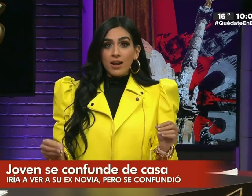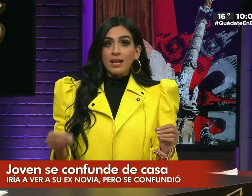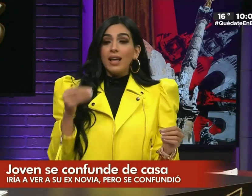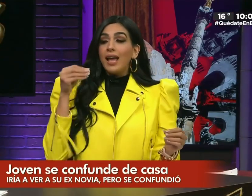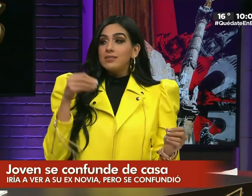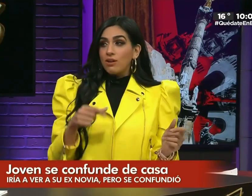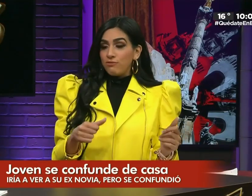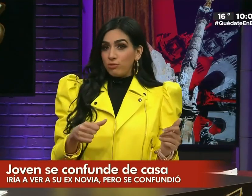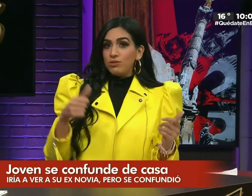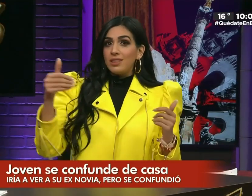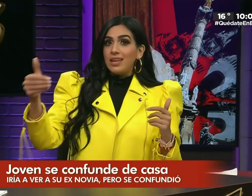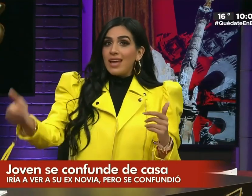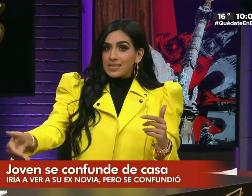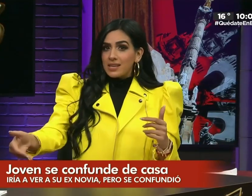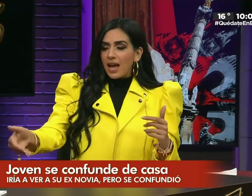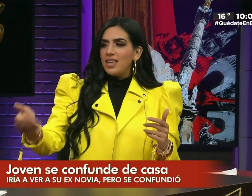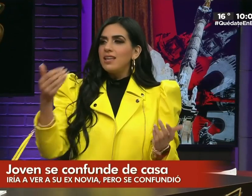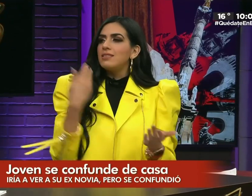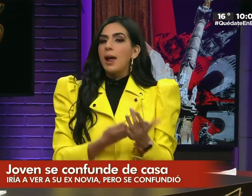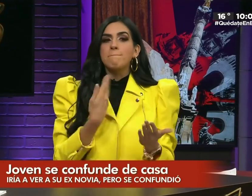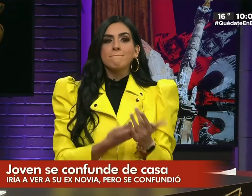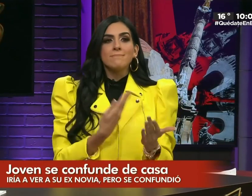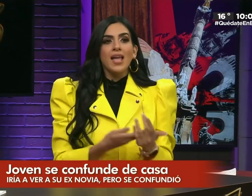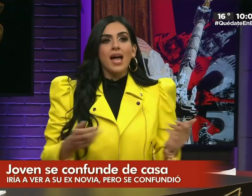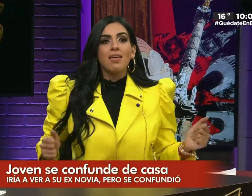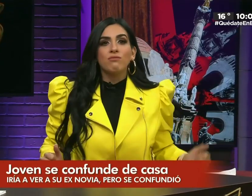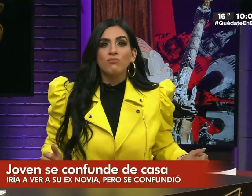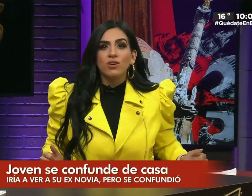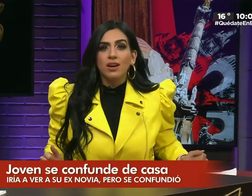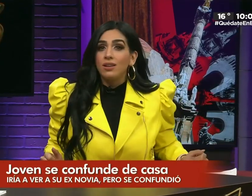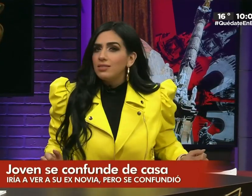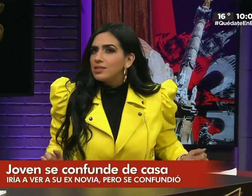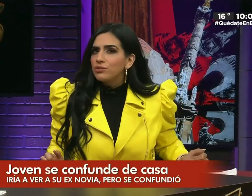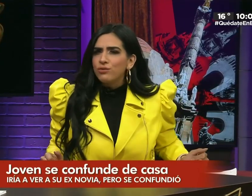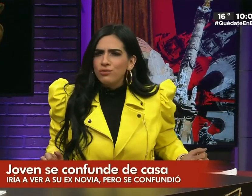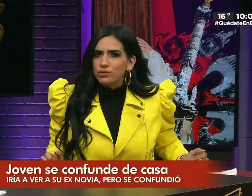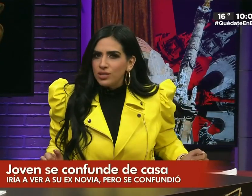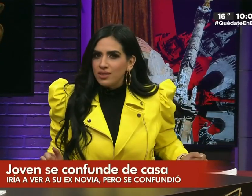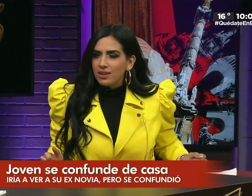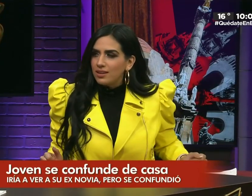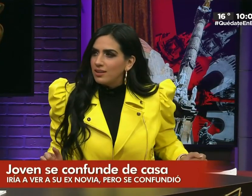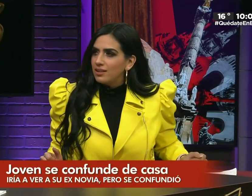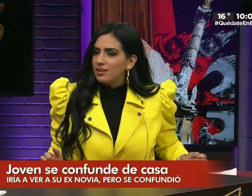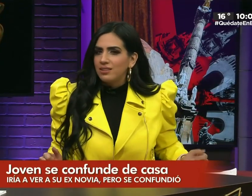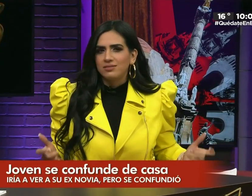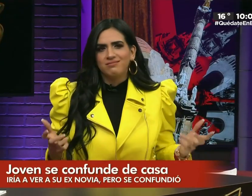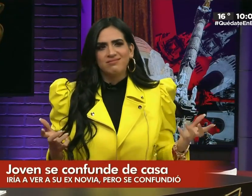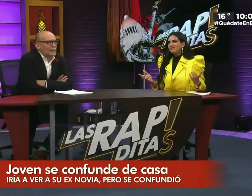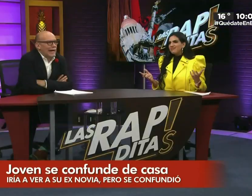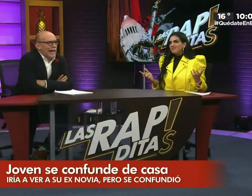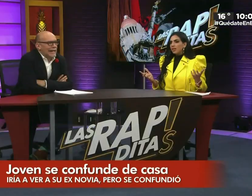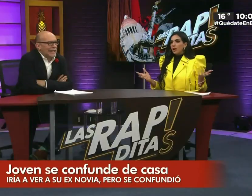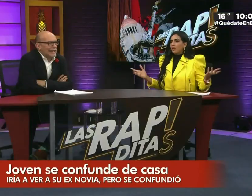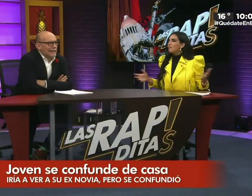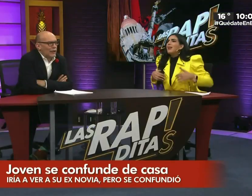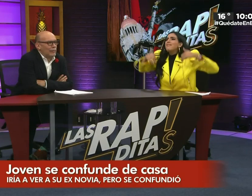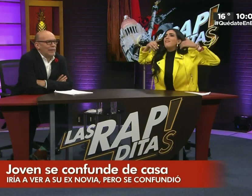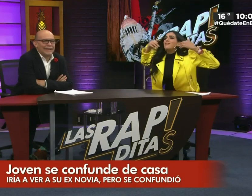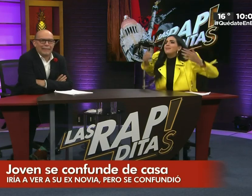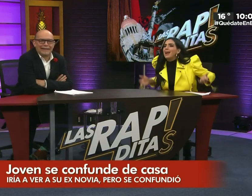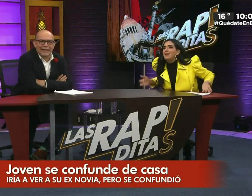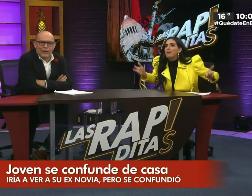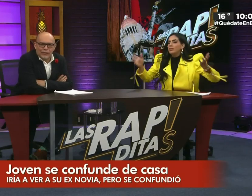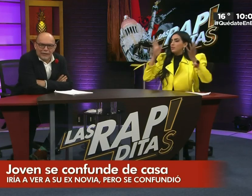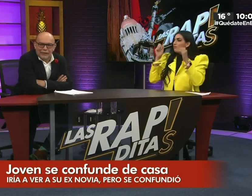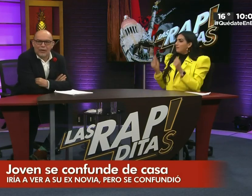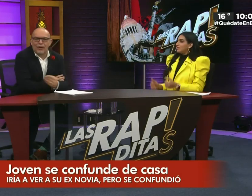tema fue el que él se confunde de casa y entra a la de una mujer desconocida. Que eso es completamente normal. No,